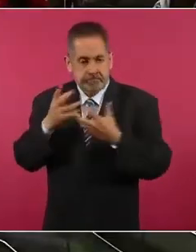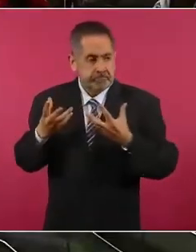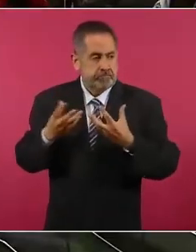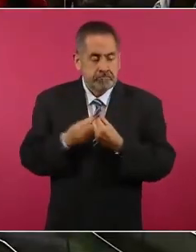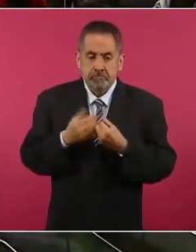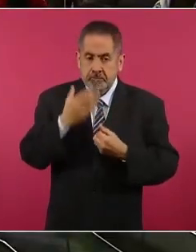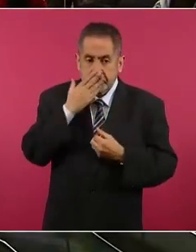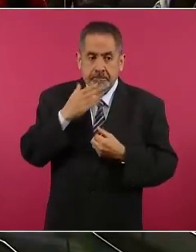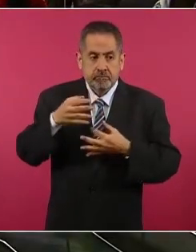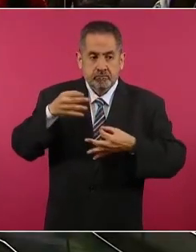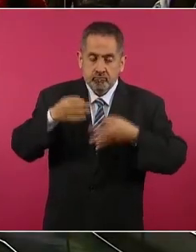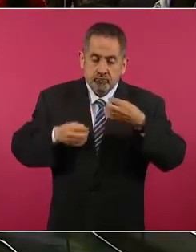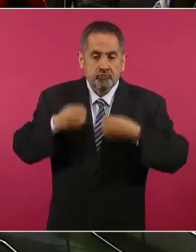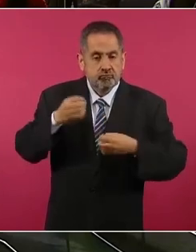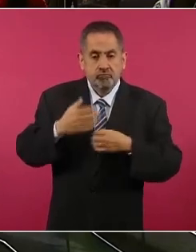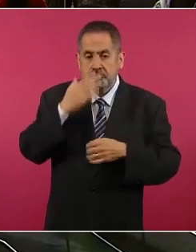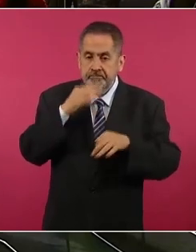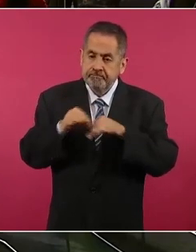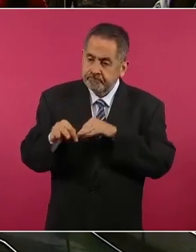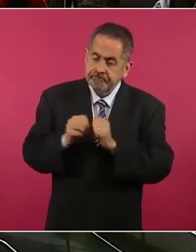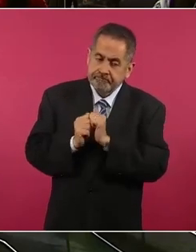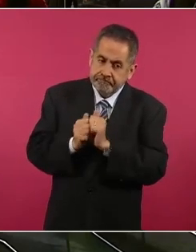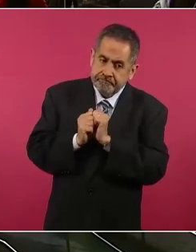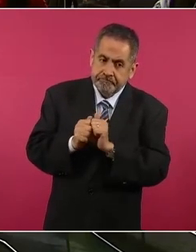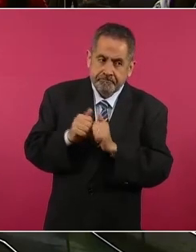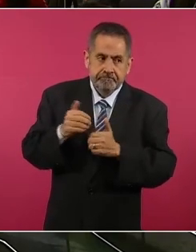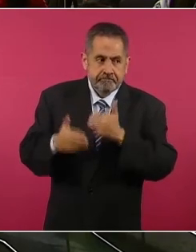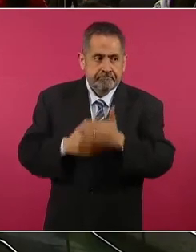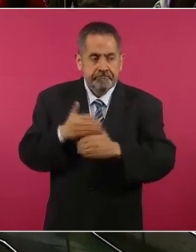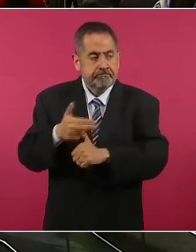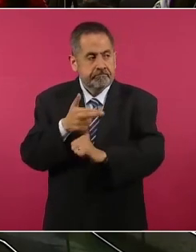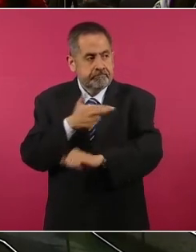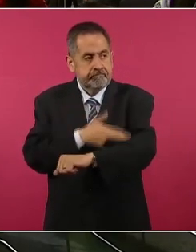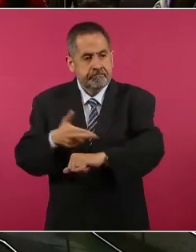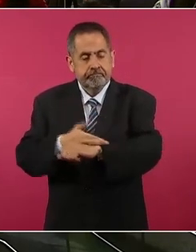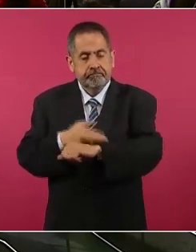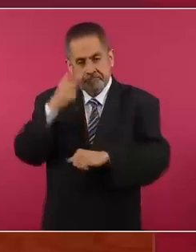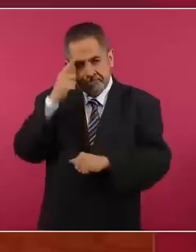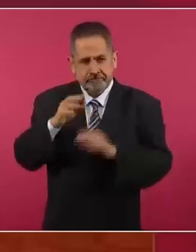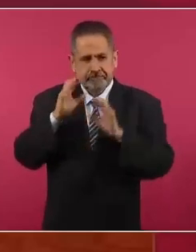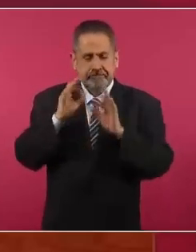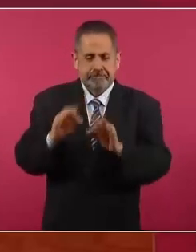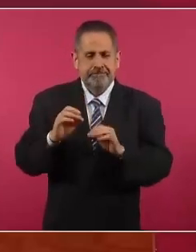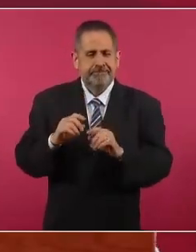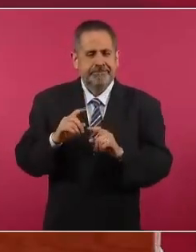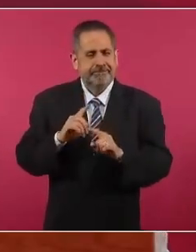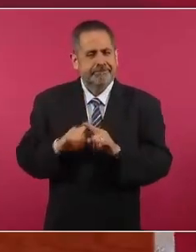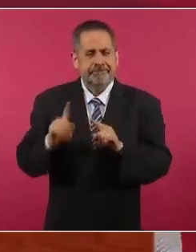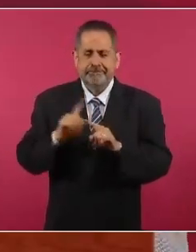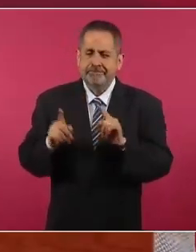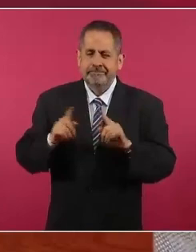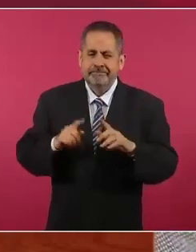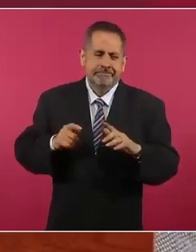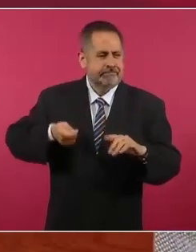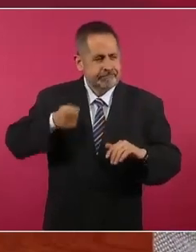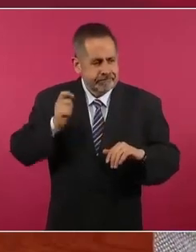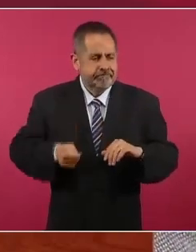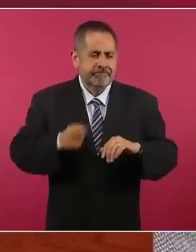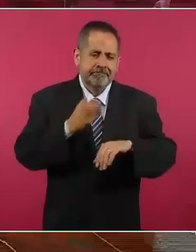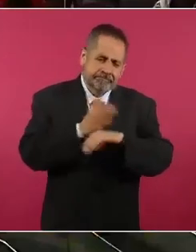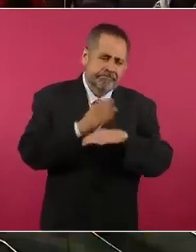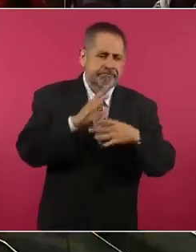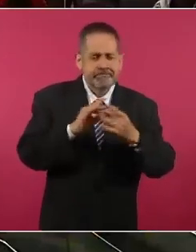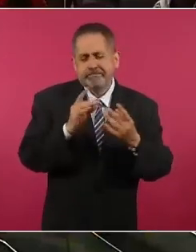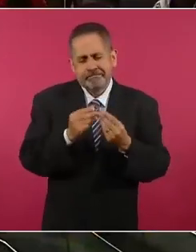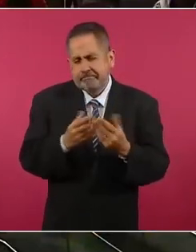estado los jueces trabajando precisamente para lograr diversas ejecuciones de penas.